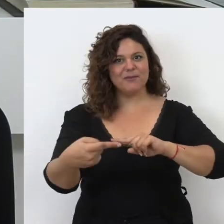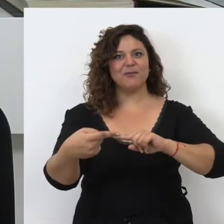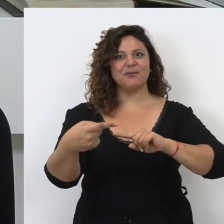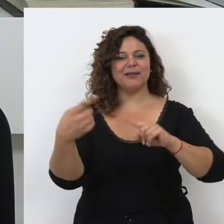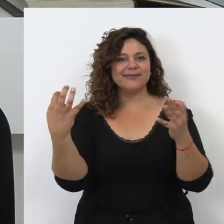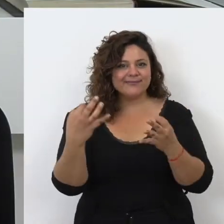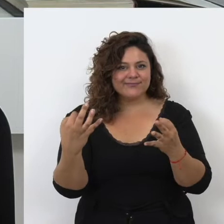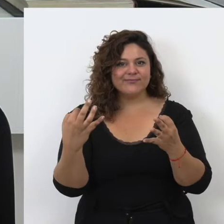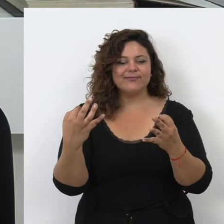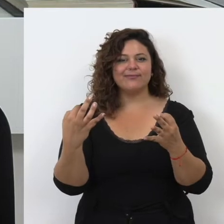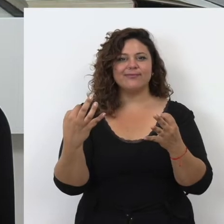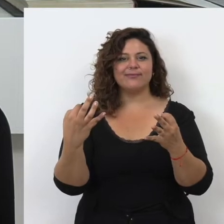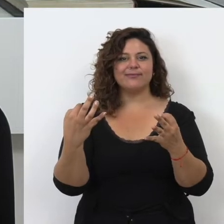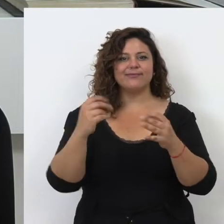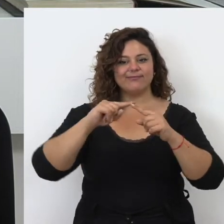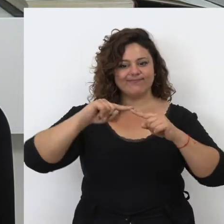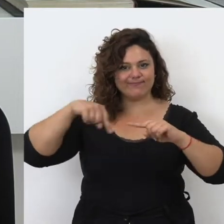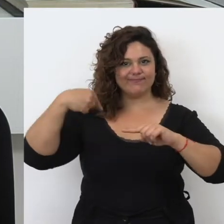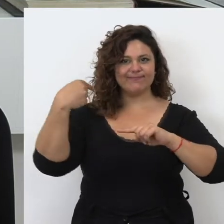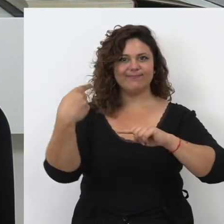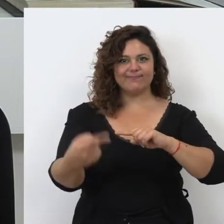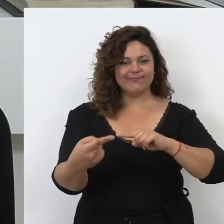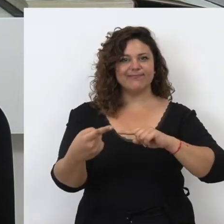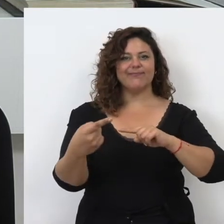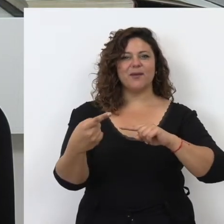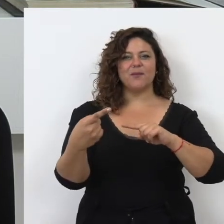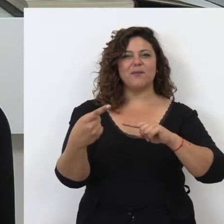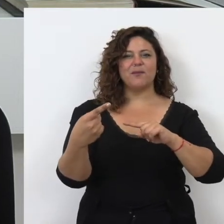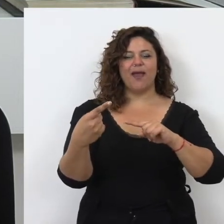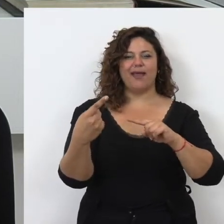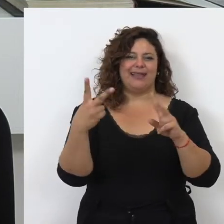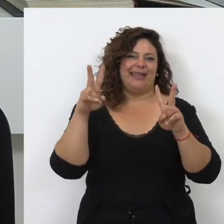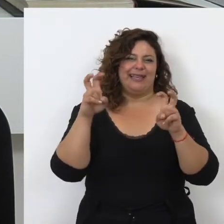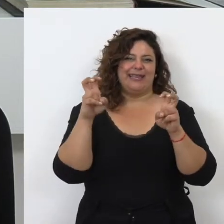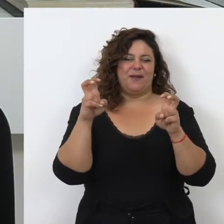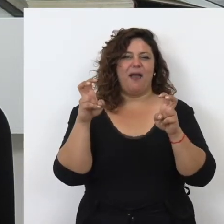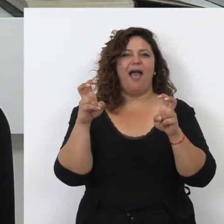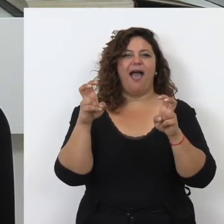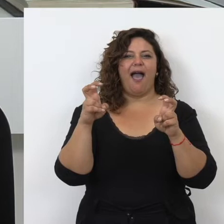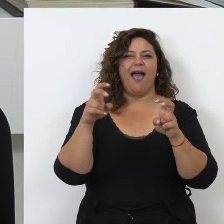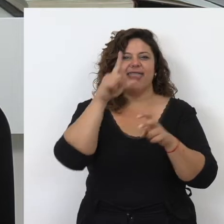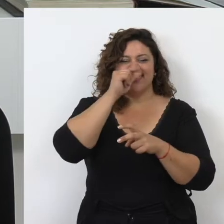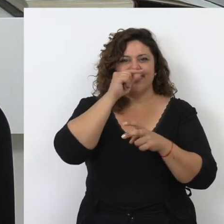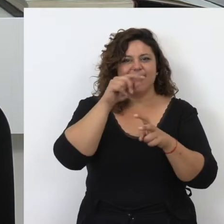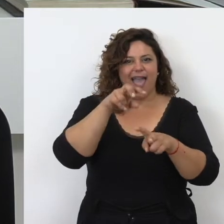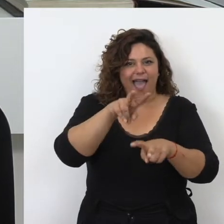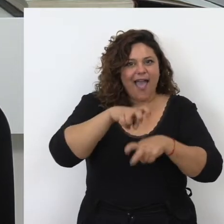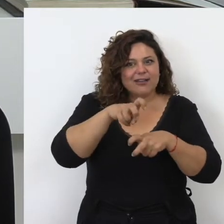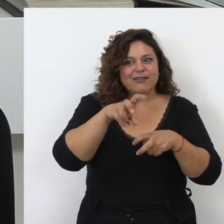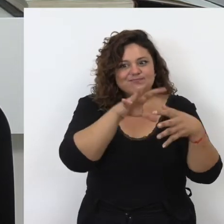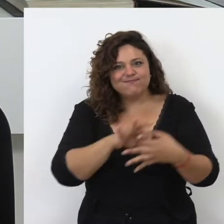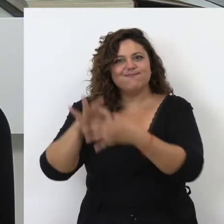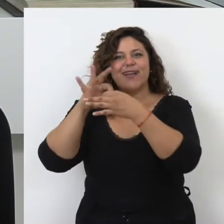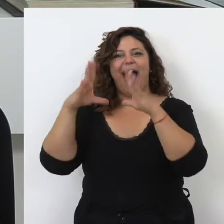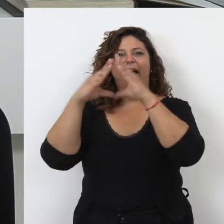digamos, que tomó el testigo de esa obra de recopilación agronómica, pues tomó el testigo Alhándalus,